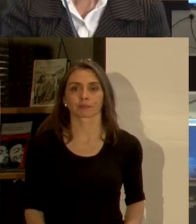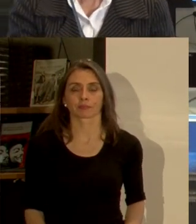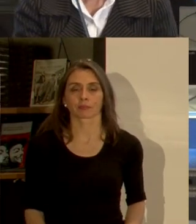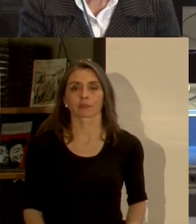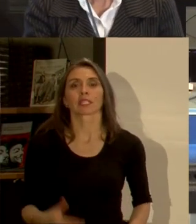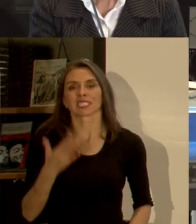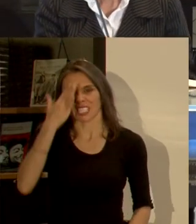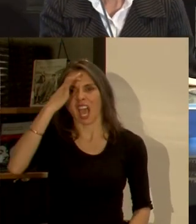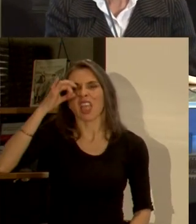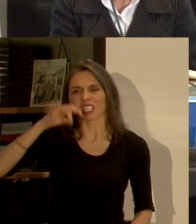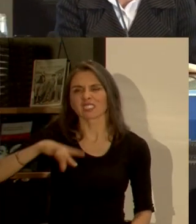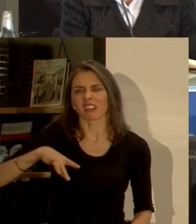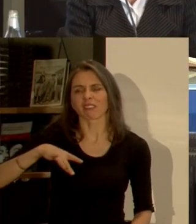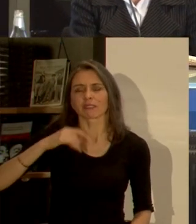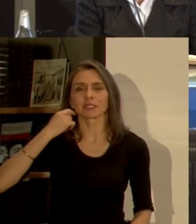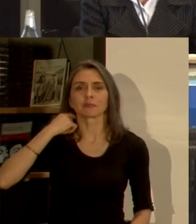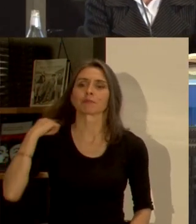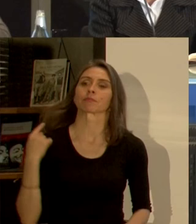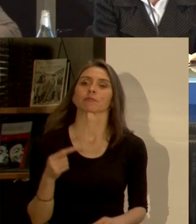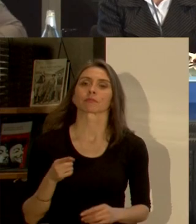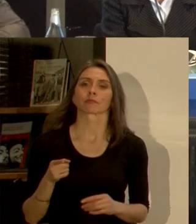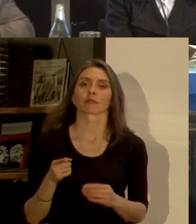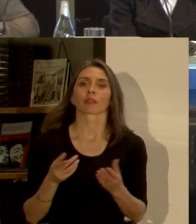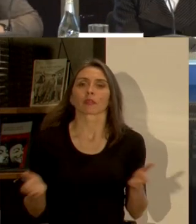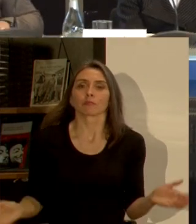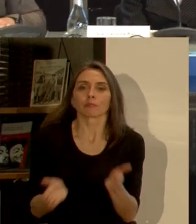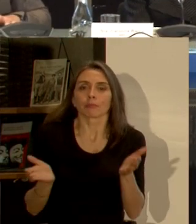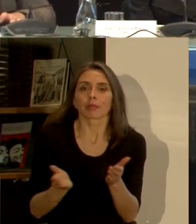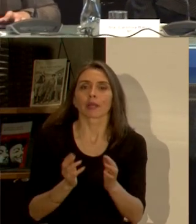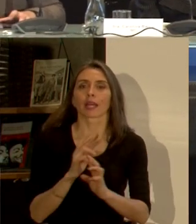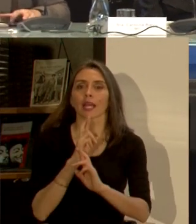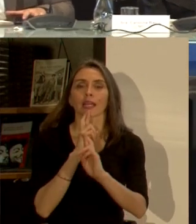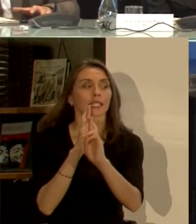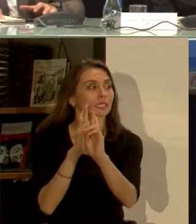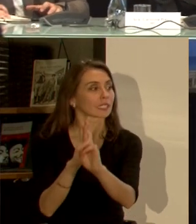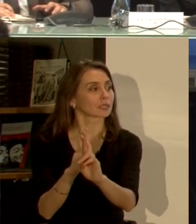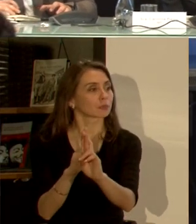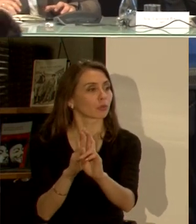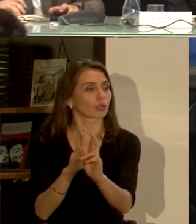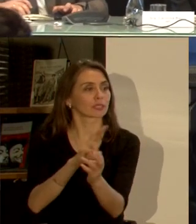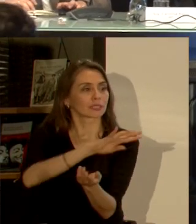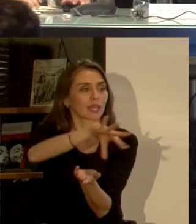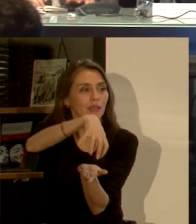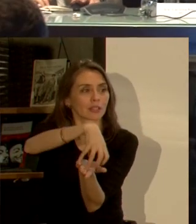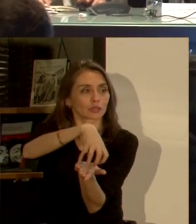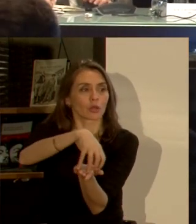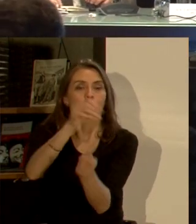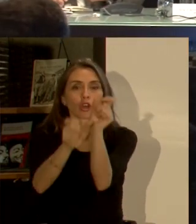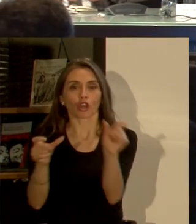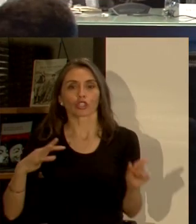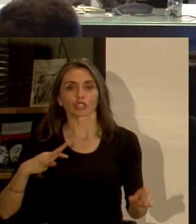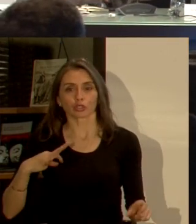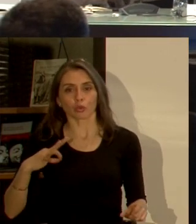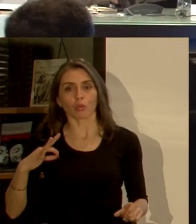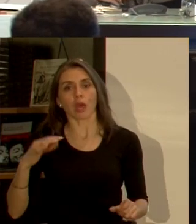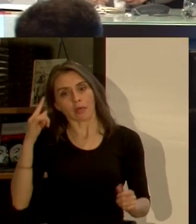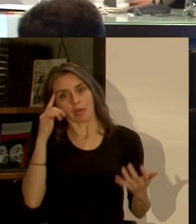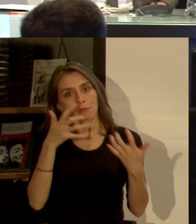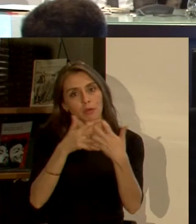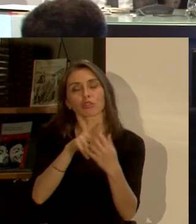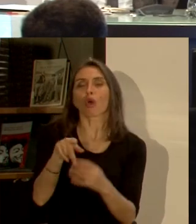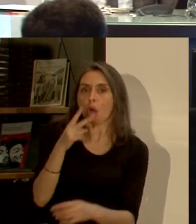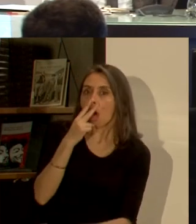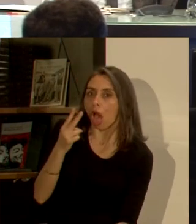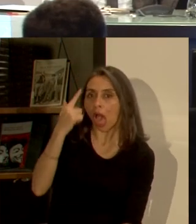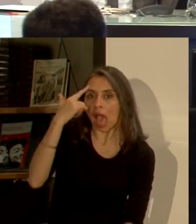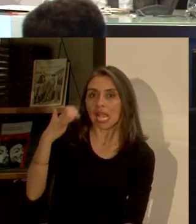conocido ya el escenario de poder propiciar una respuesta urbana o ciudadana coherente creíble